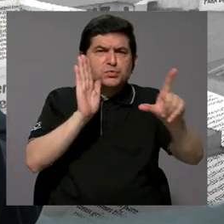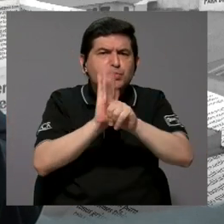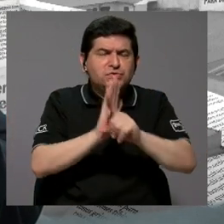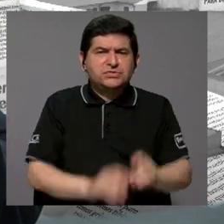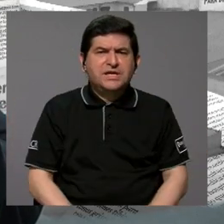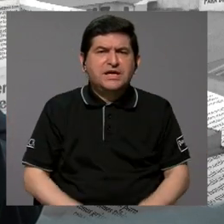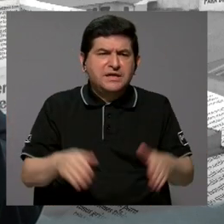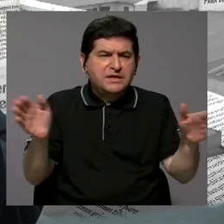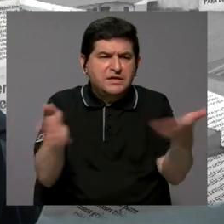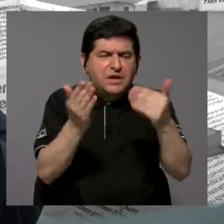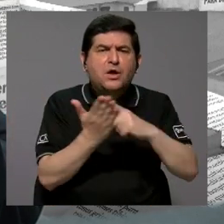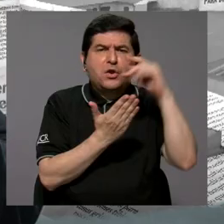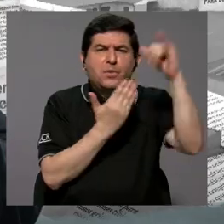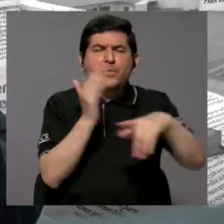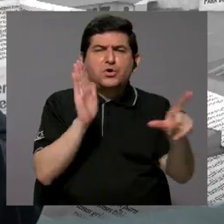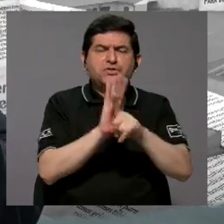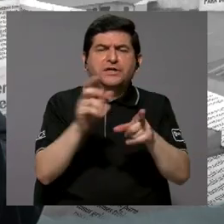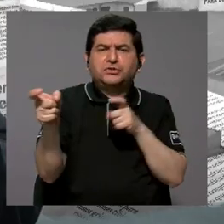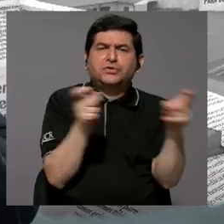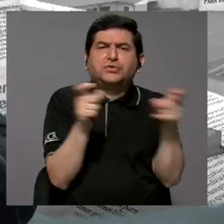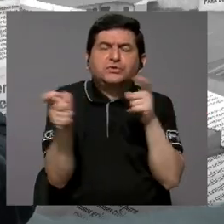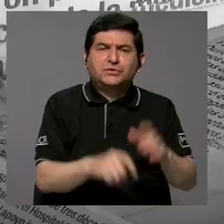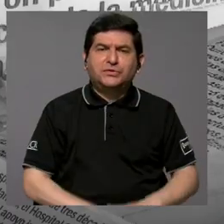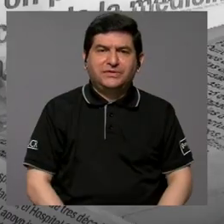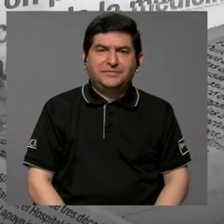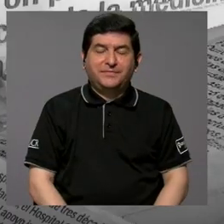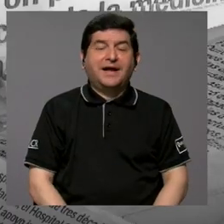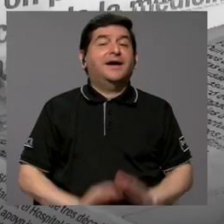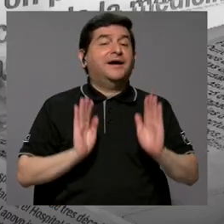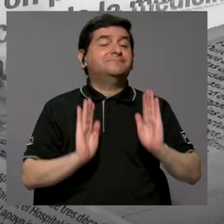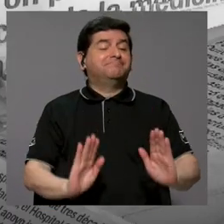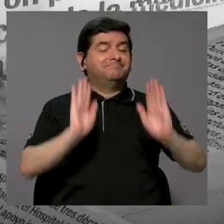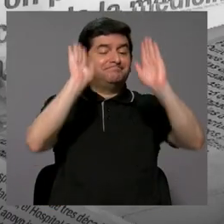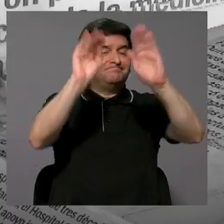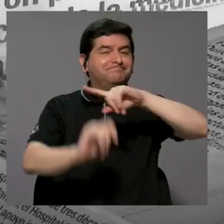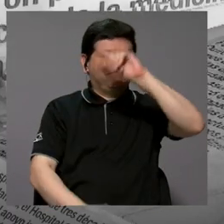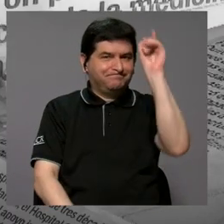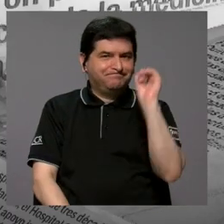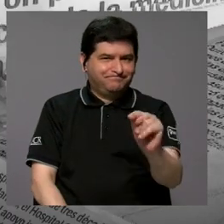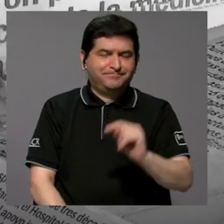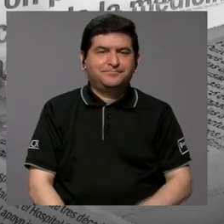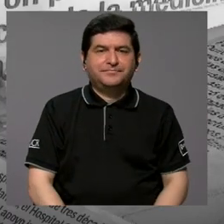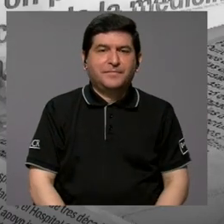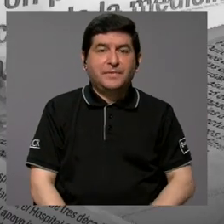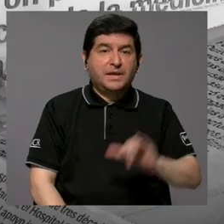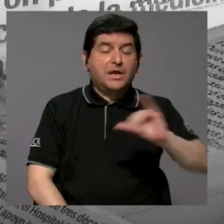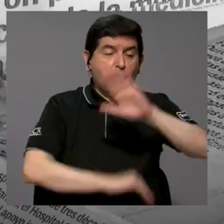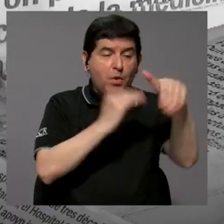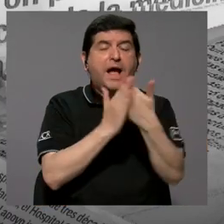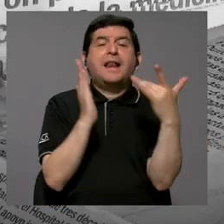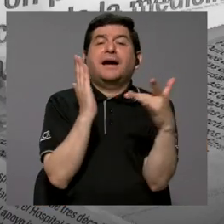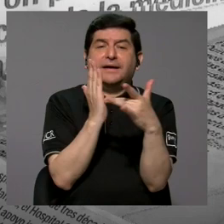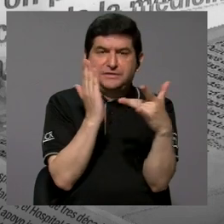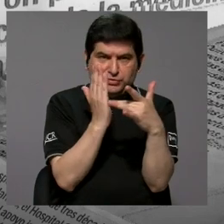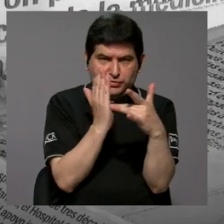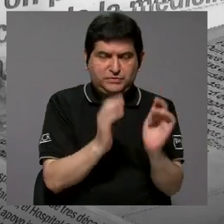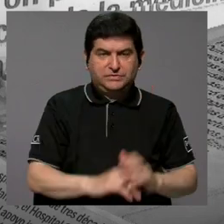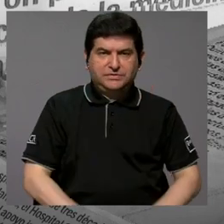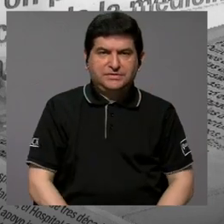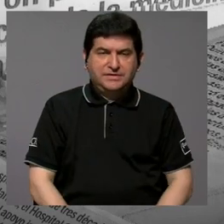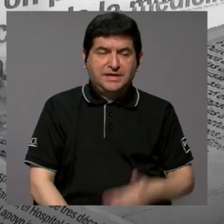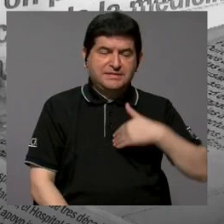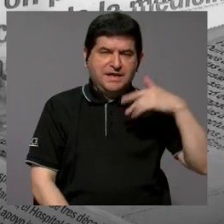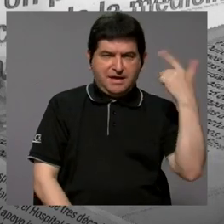Legislativa al impulsar un proyecto de ley para regularlo? Perfecto, y es una excelente pregunta, porque como cualquier otra tecnología, tenemos